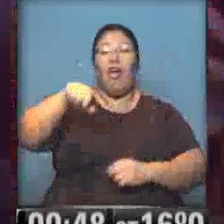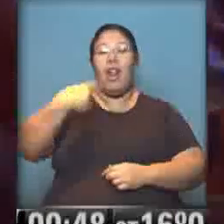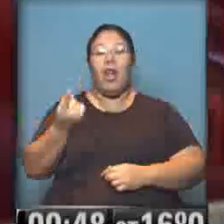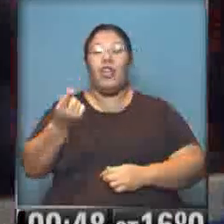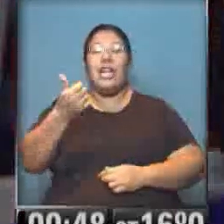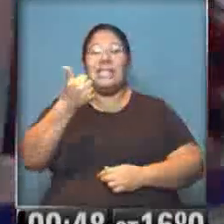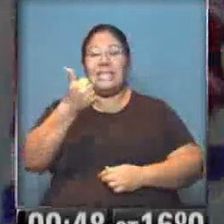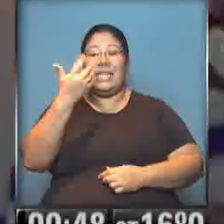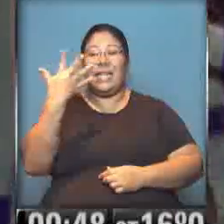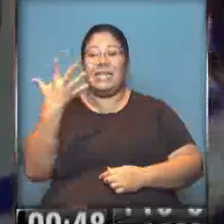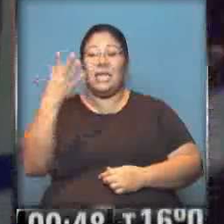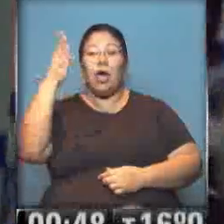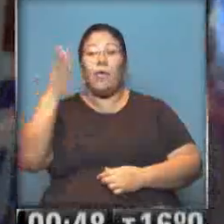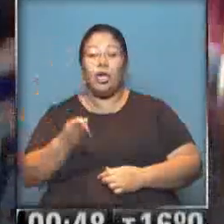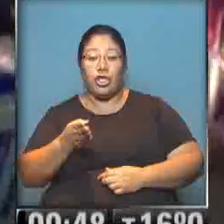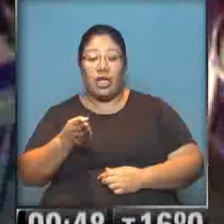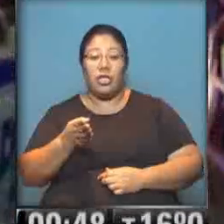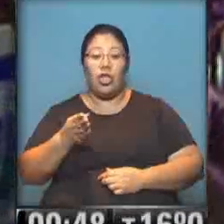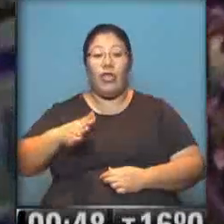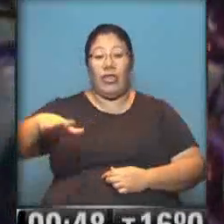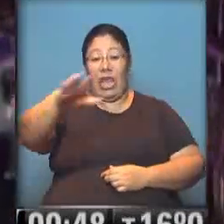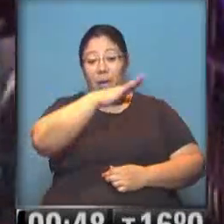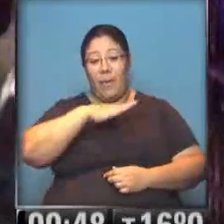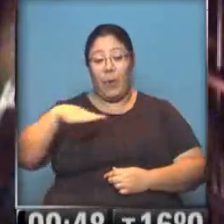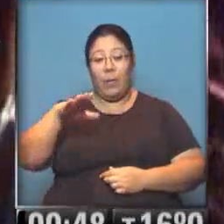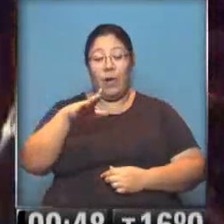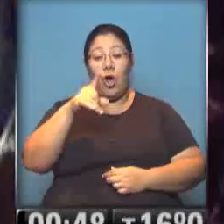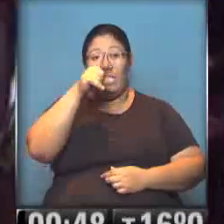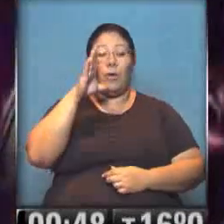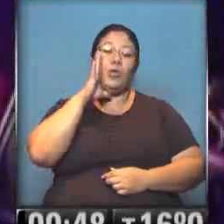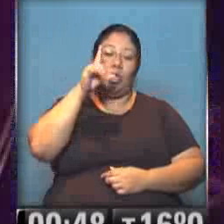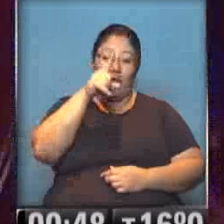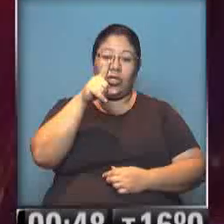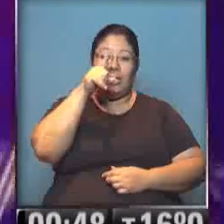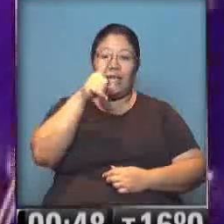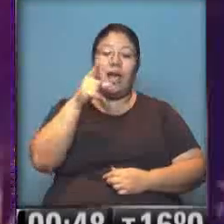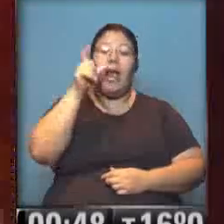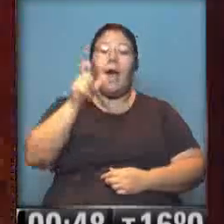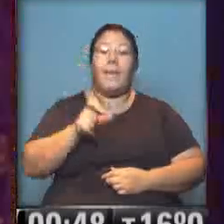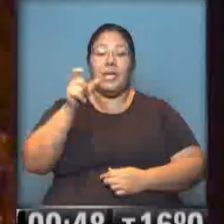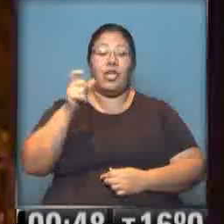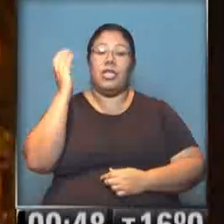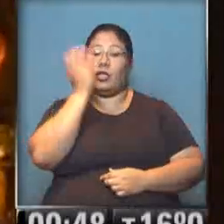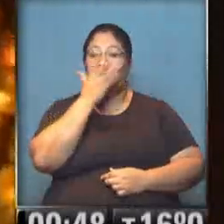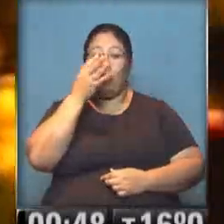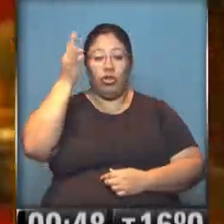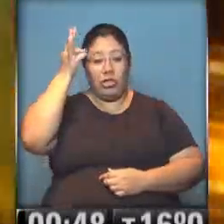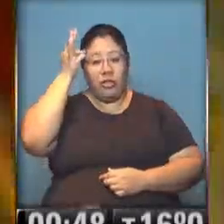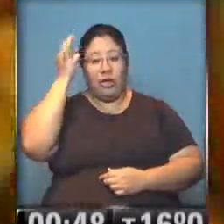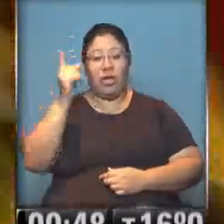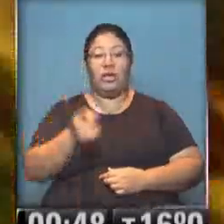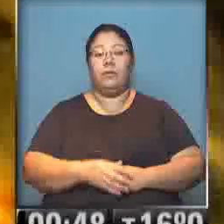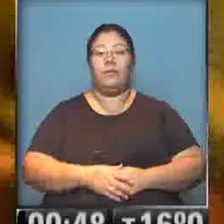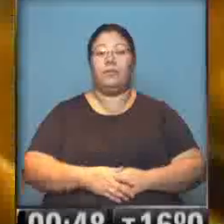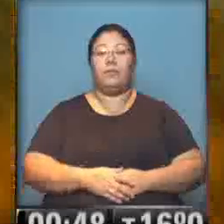de los habitantes de Ferguson eran negros. Es decir, incluso en las ciudades, en donde hay una mayoría de población negra, los policías siguen